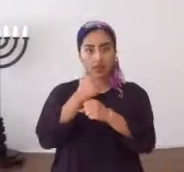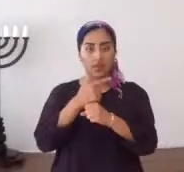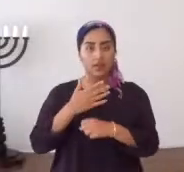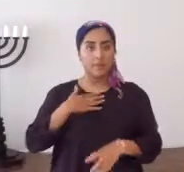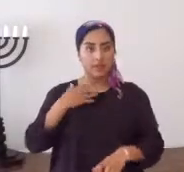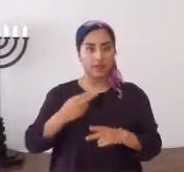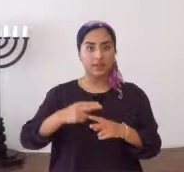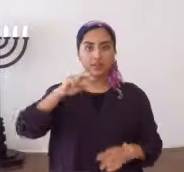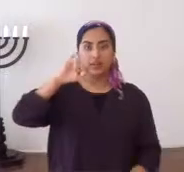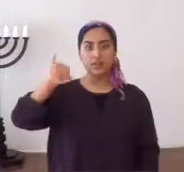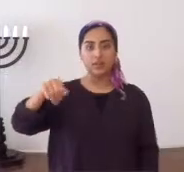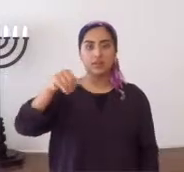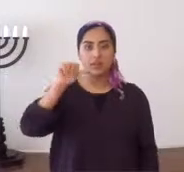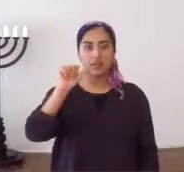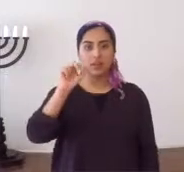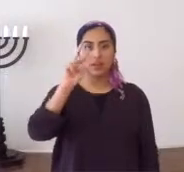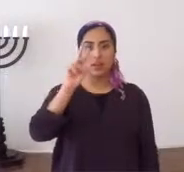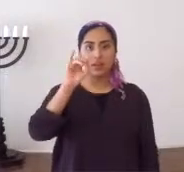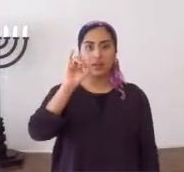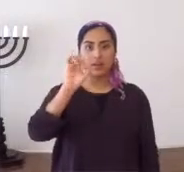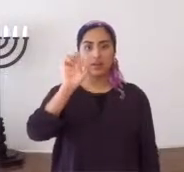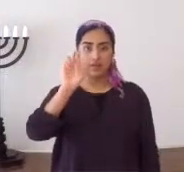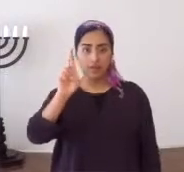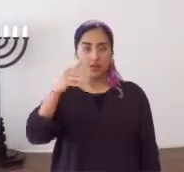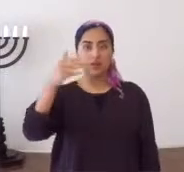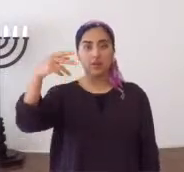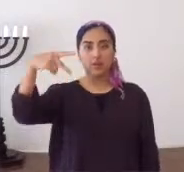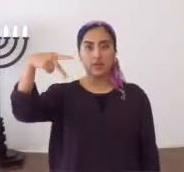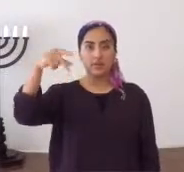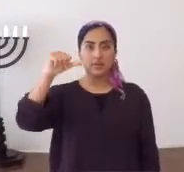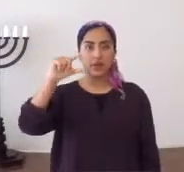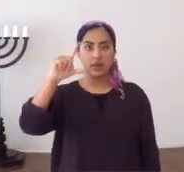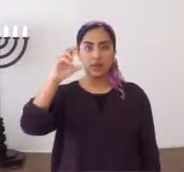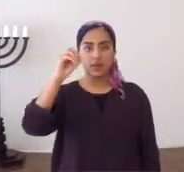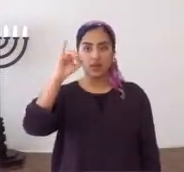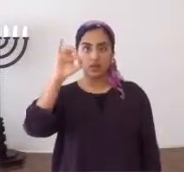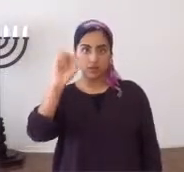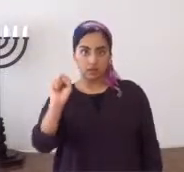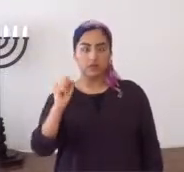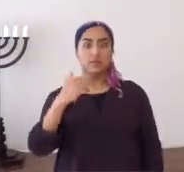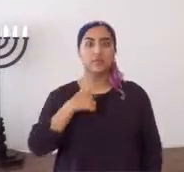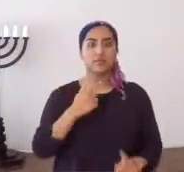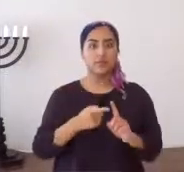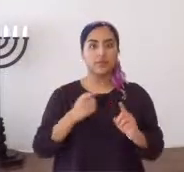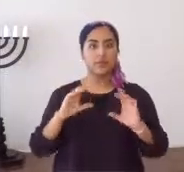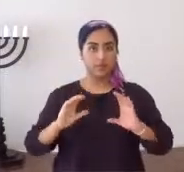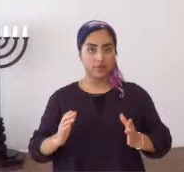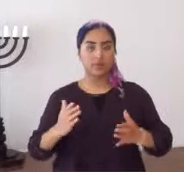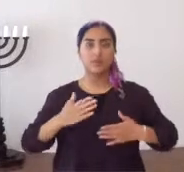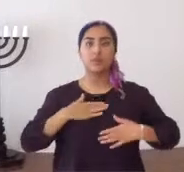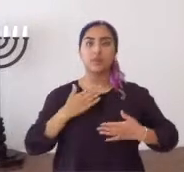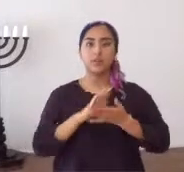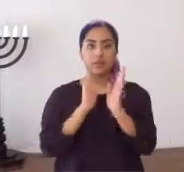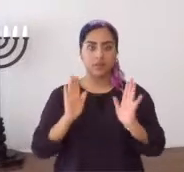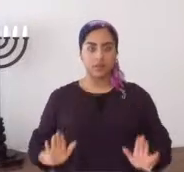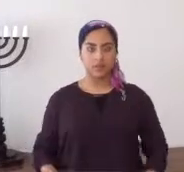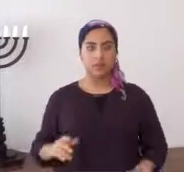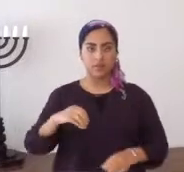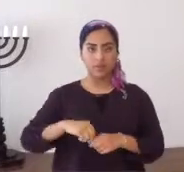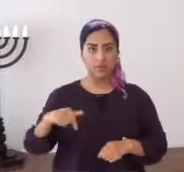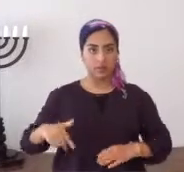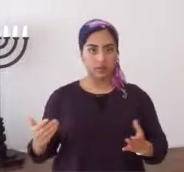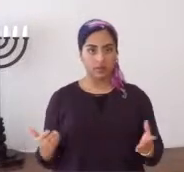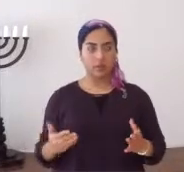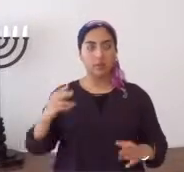El que le habla es su servidor, el Dr. Roe Pastor Javier Palacio Celorio, de la Quejilá Congregación Janabe